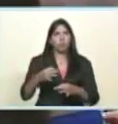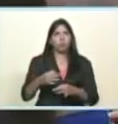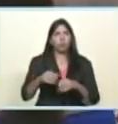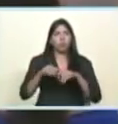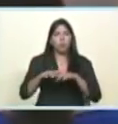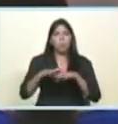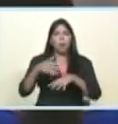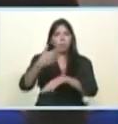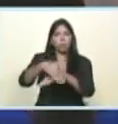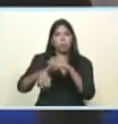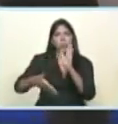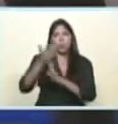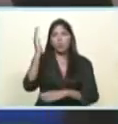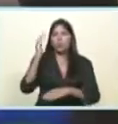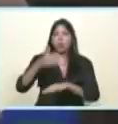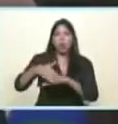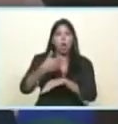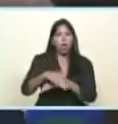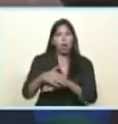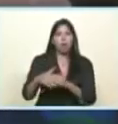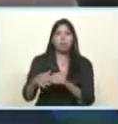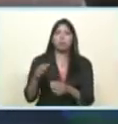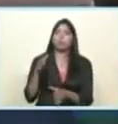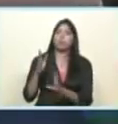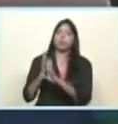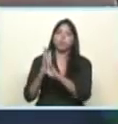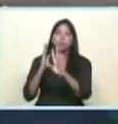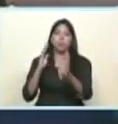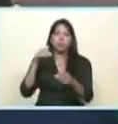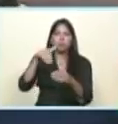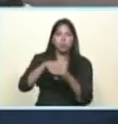elegir a su alcalde a elegir a su alcaldesa